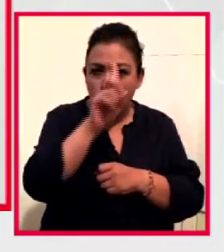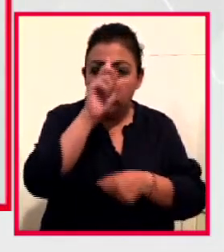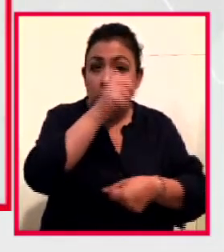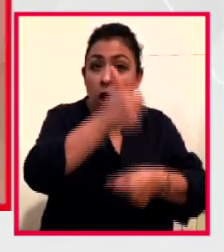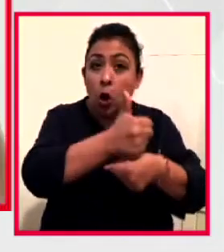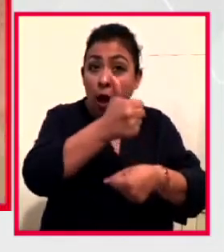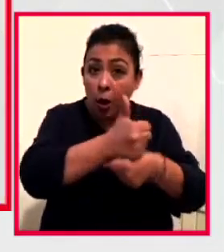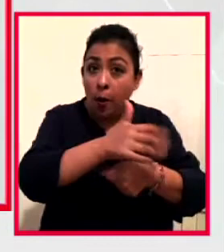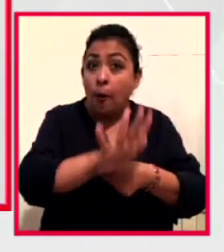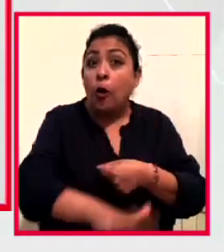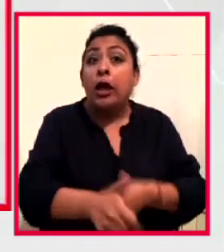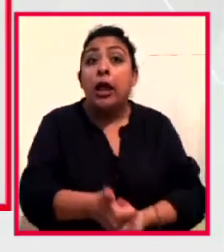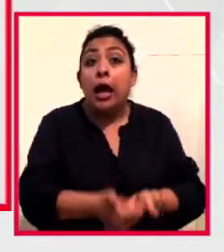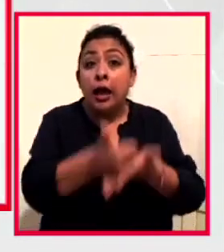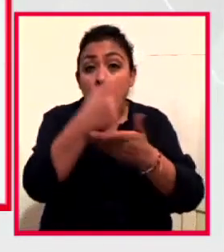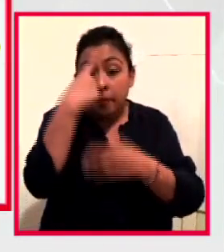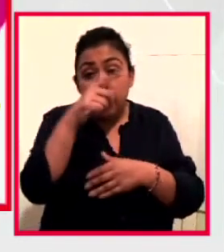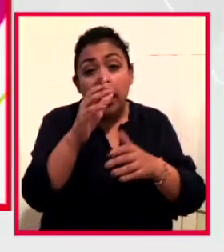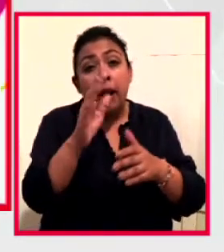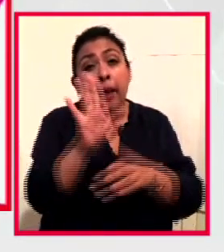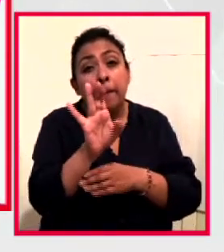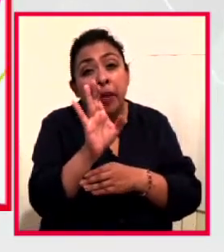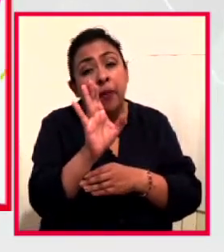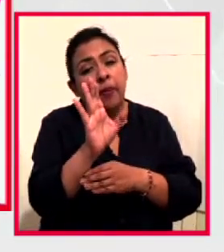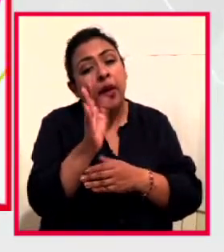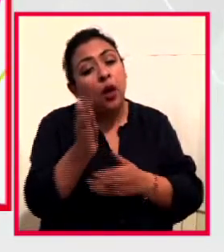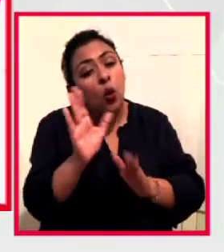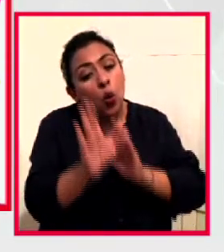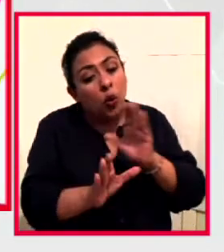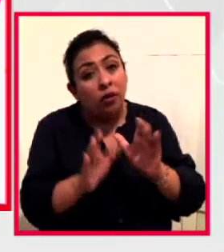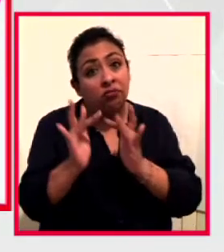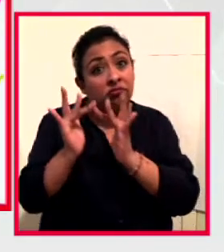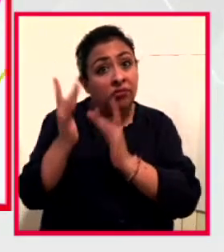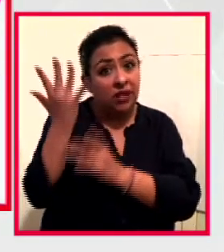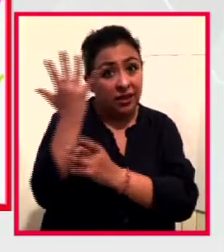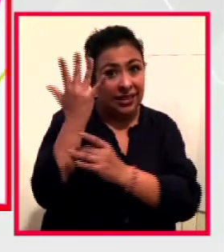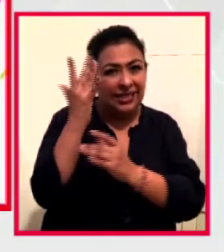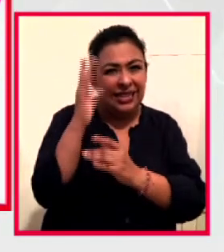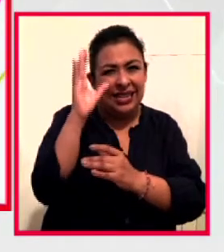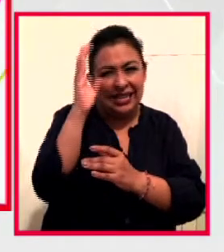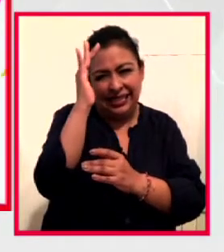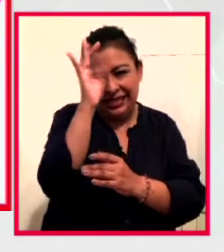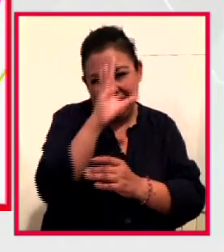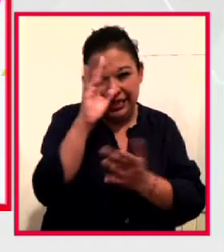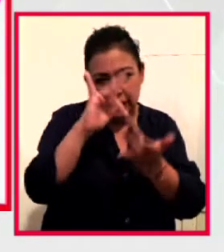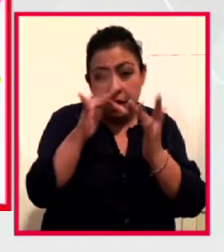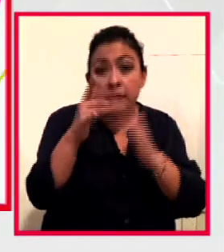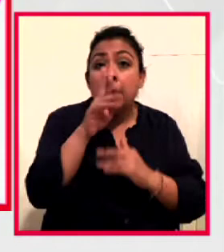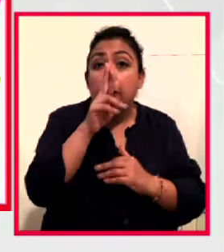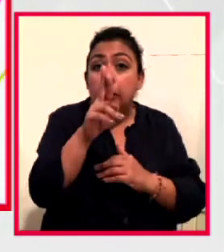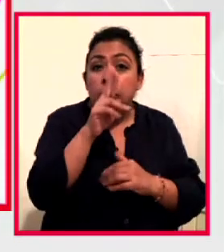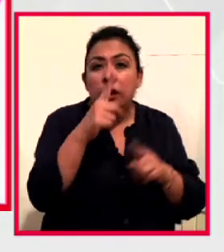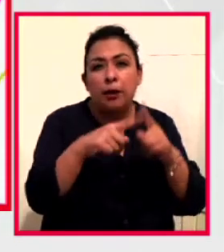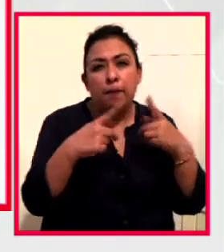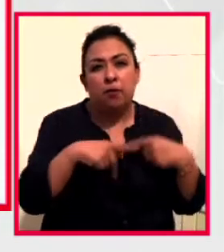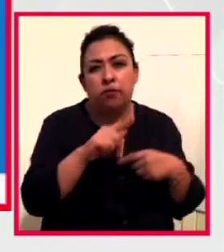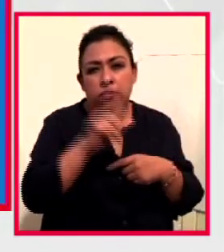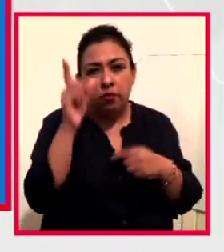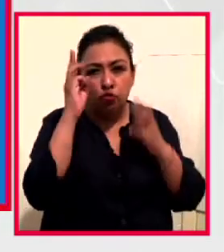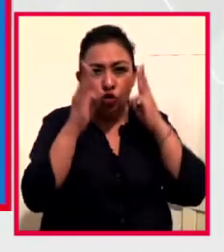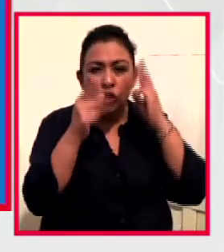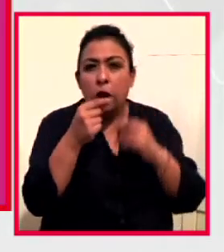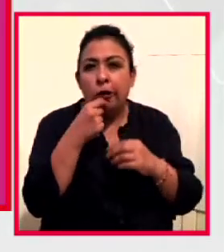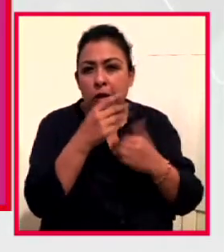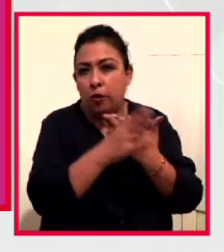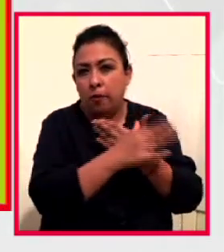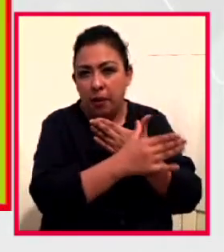efectivos para cuidar a un bebé según la neurociencia? Estas son algunas preguntas que responden los expertos del Papalote Museo del Niño en su